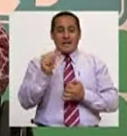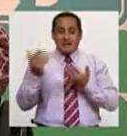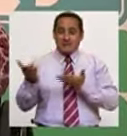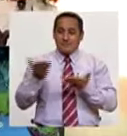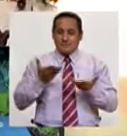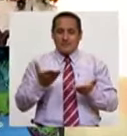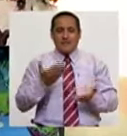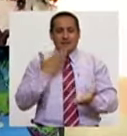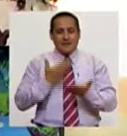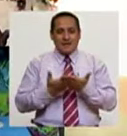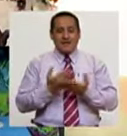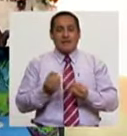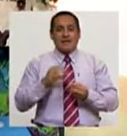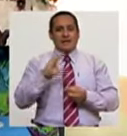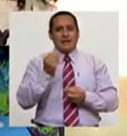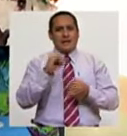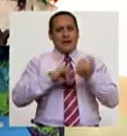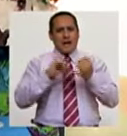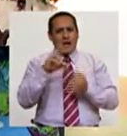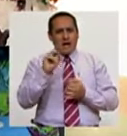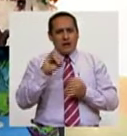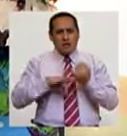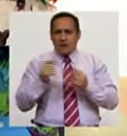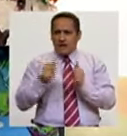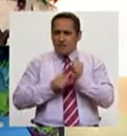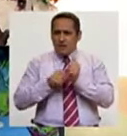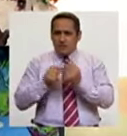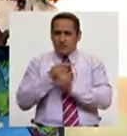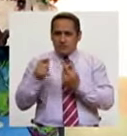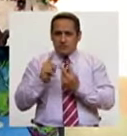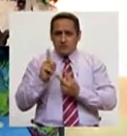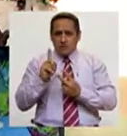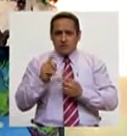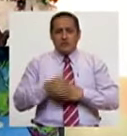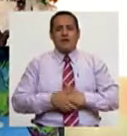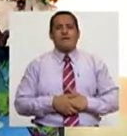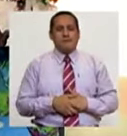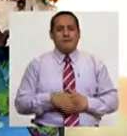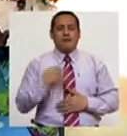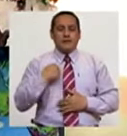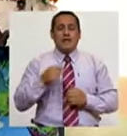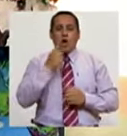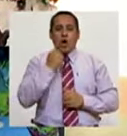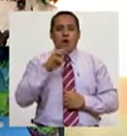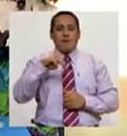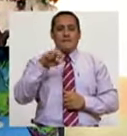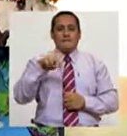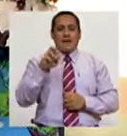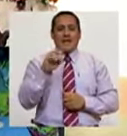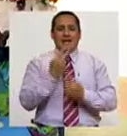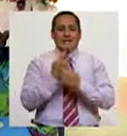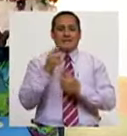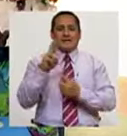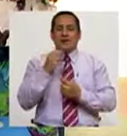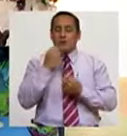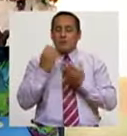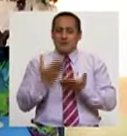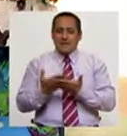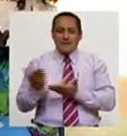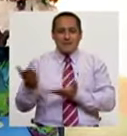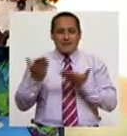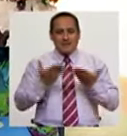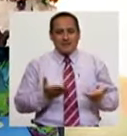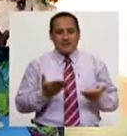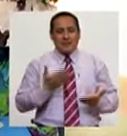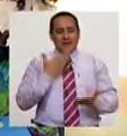Bienvenida, Sarita. Muchísimas gracias. ¿Carlos Castro, son hermanos? No. No, no son hermanos. Y también Manger Cantera. ¿Cómo estás, Manger?